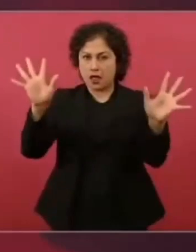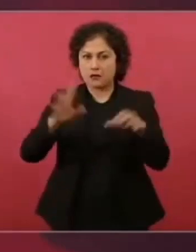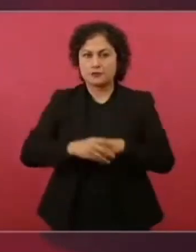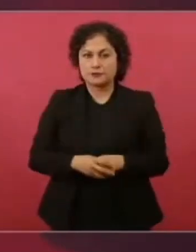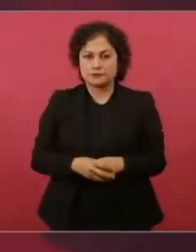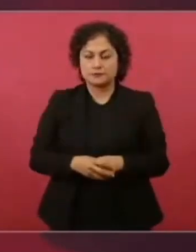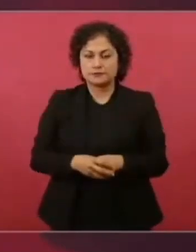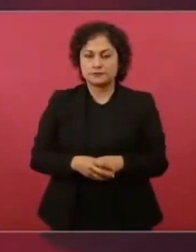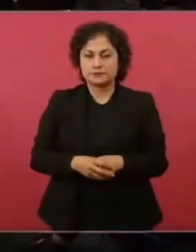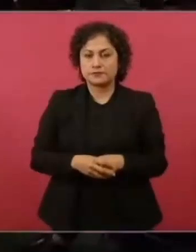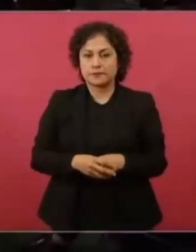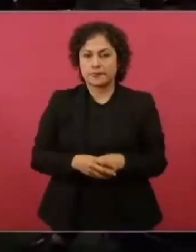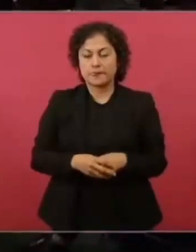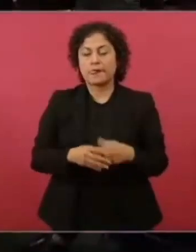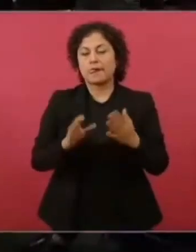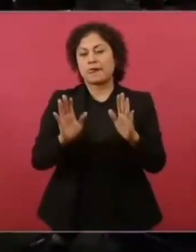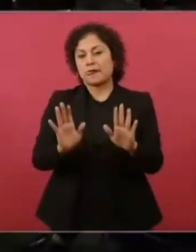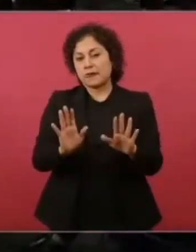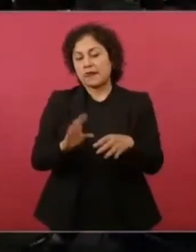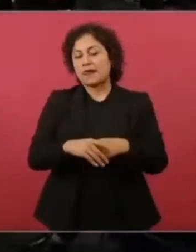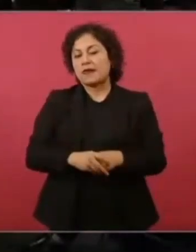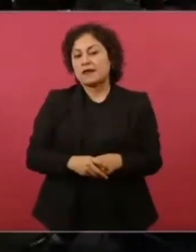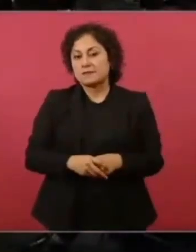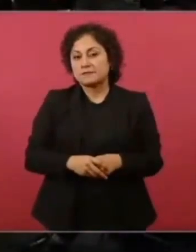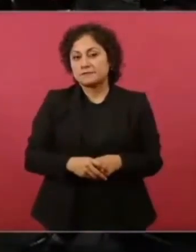no tiene nada que ver con los antiguos